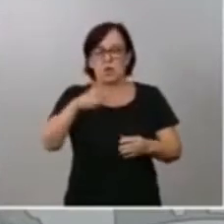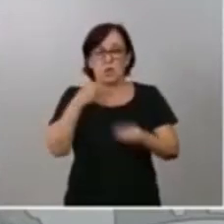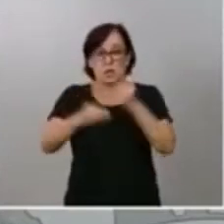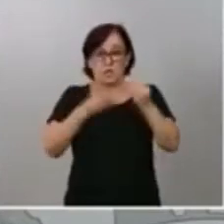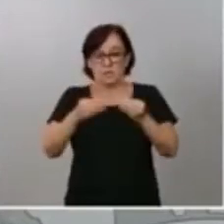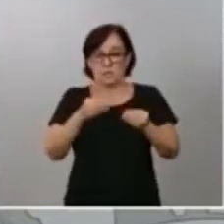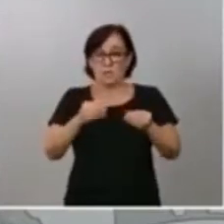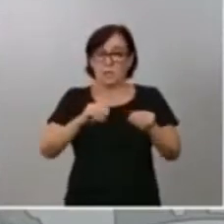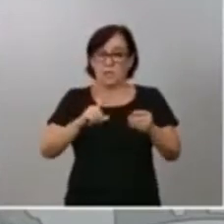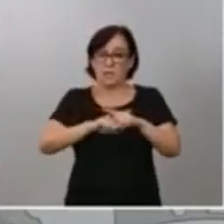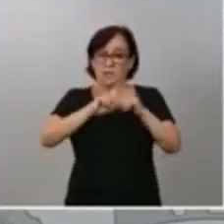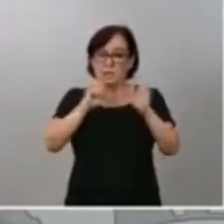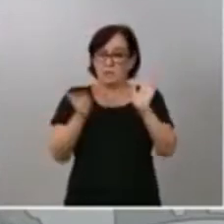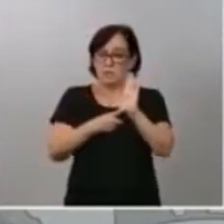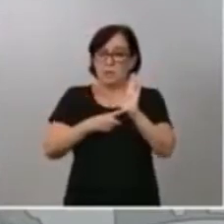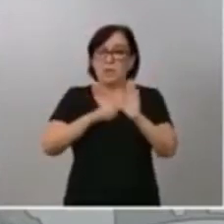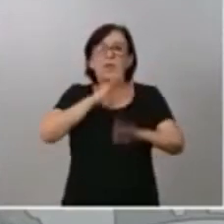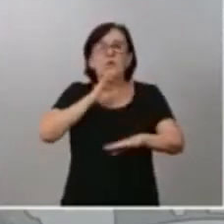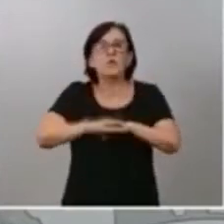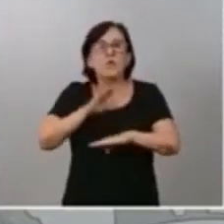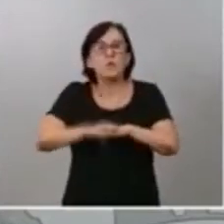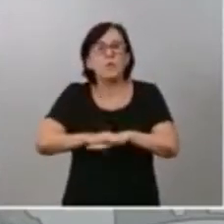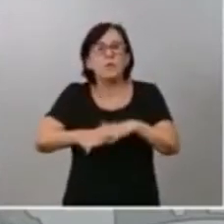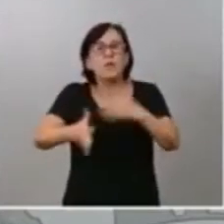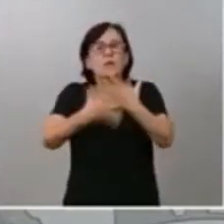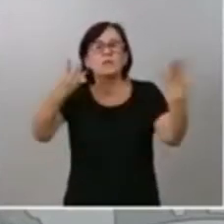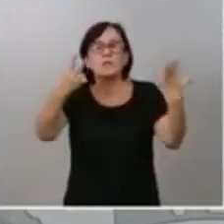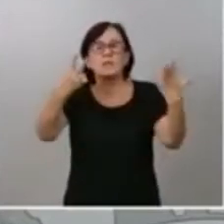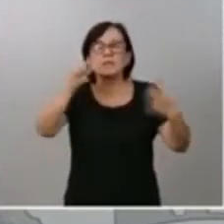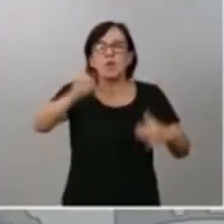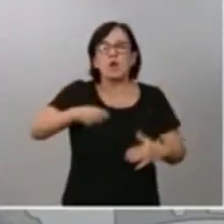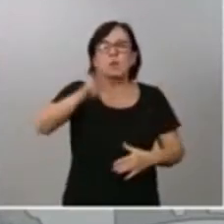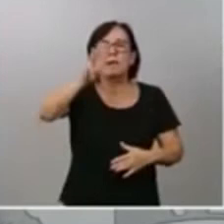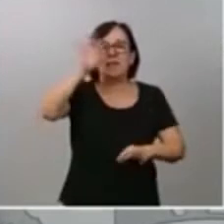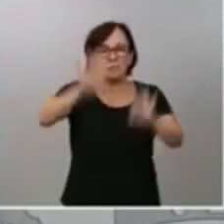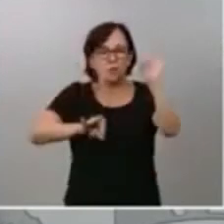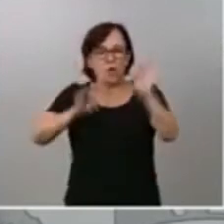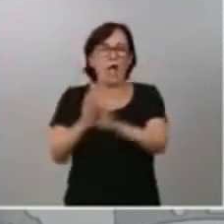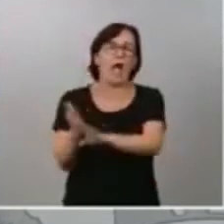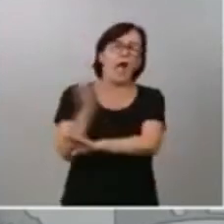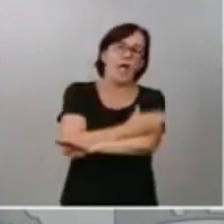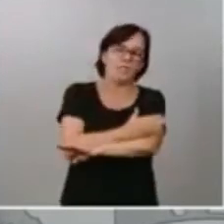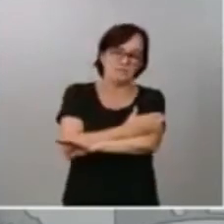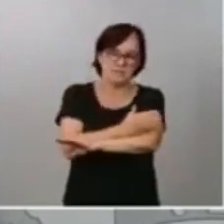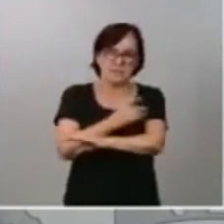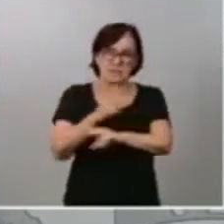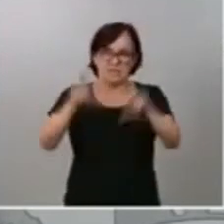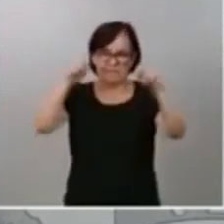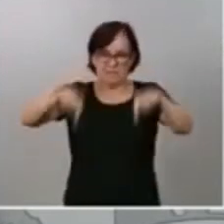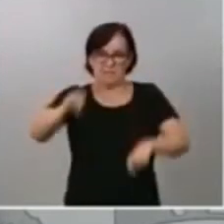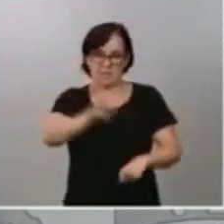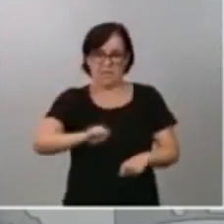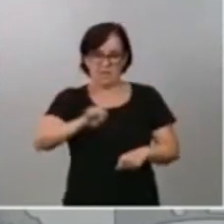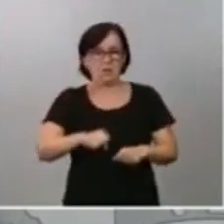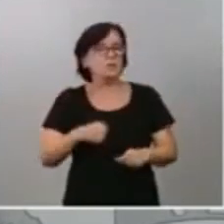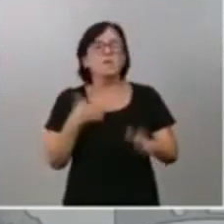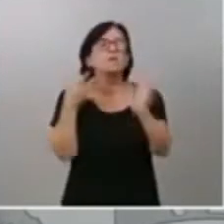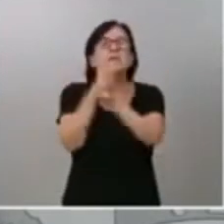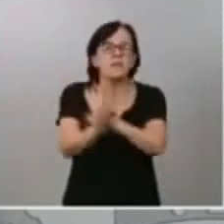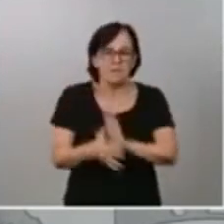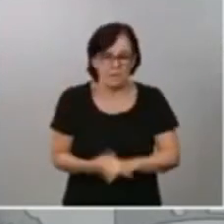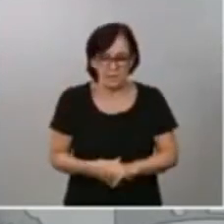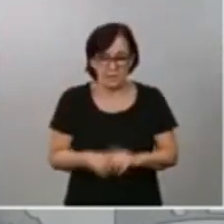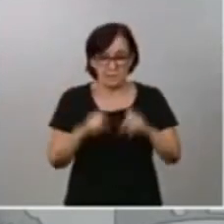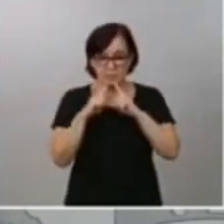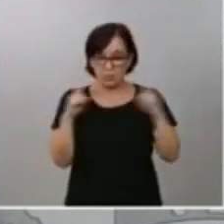el cumplimiento del 17,3% de los mismos antes de final de año. Es decir, en un año habremos